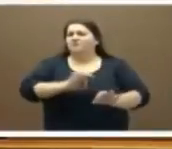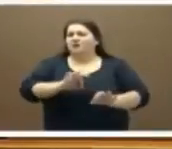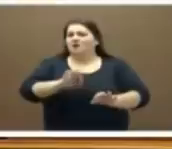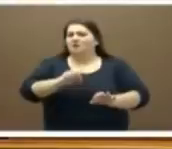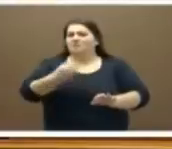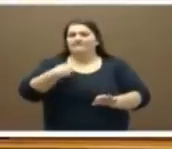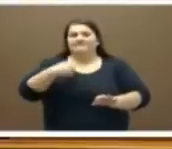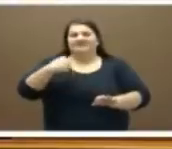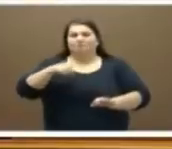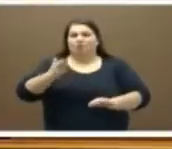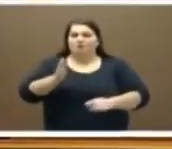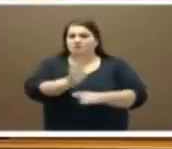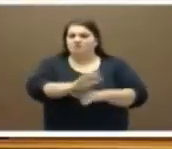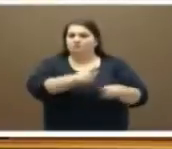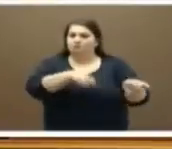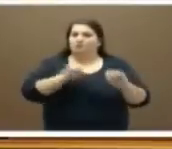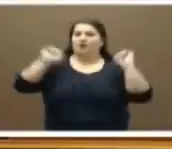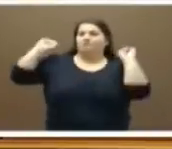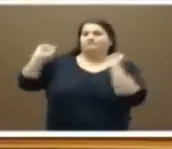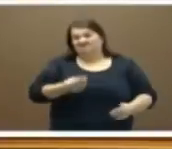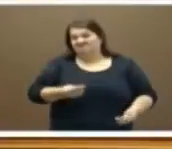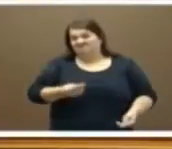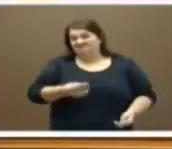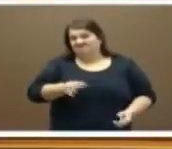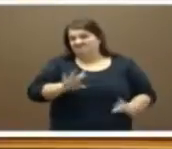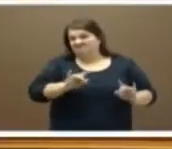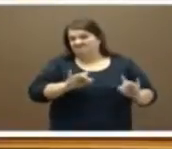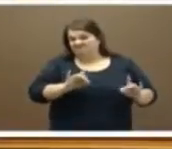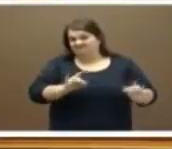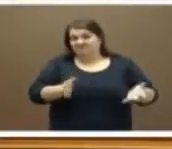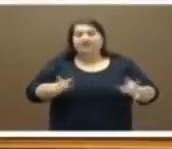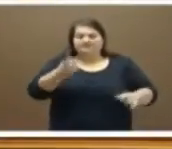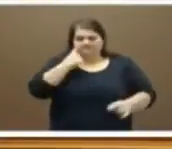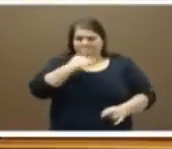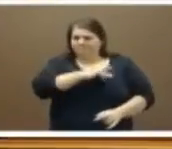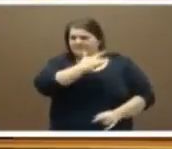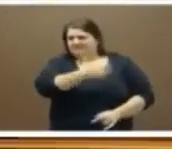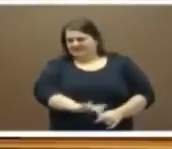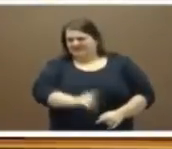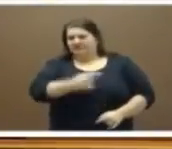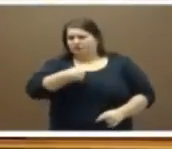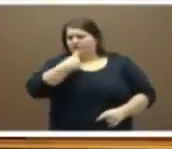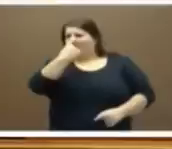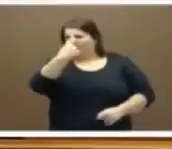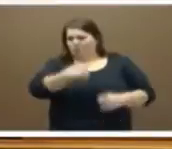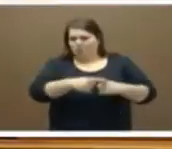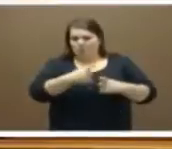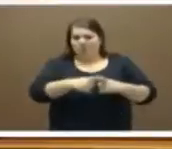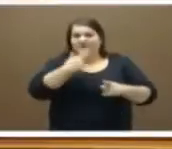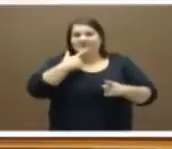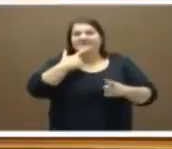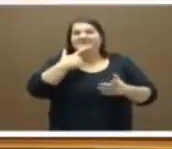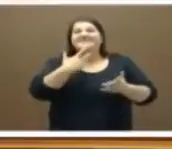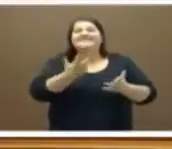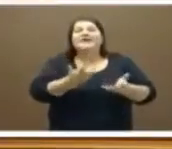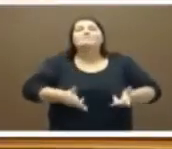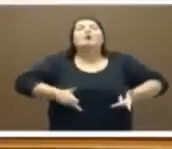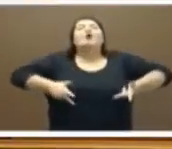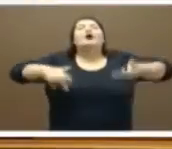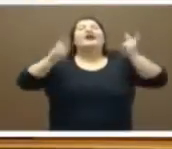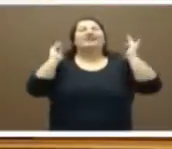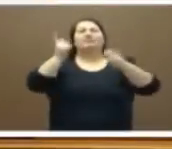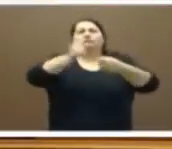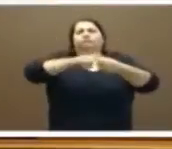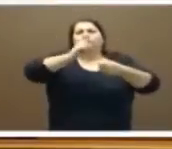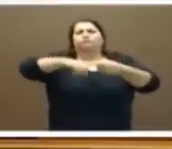propuesta que viene hoy y ustedes no quisieron, la rechazaron. ¿Le va a permitir usted que le diga que elecciones de democracia, de pluralidad, de